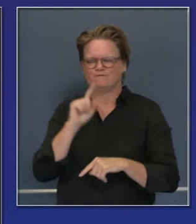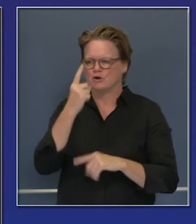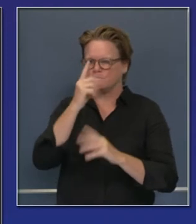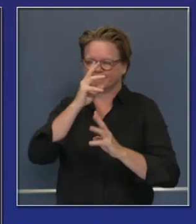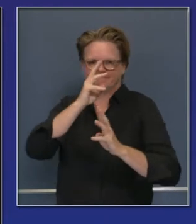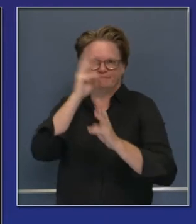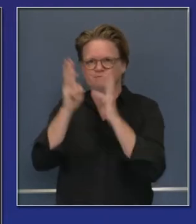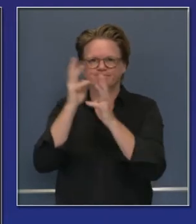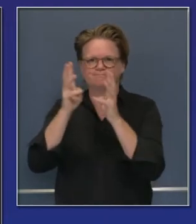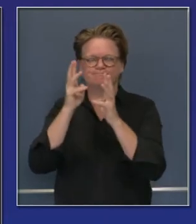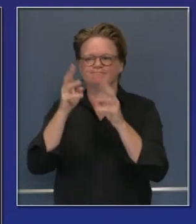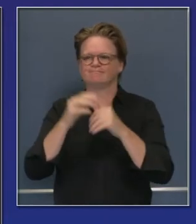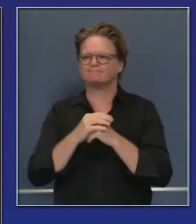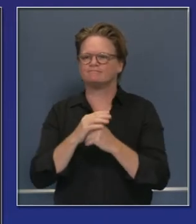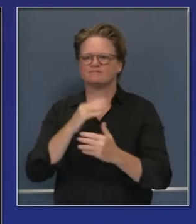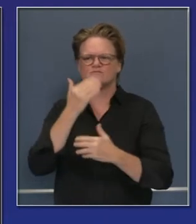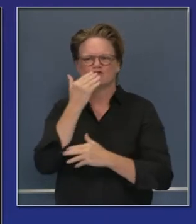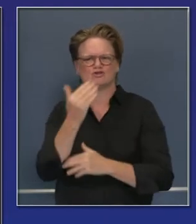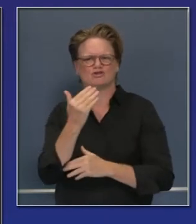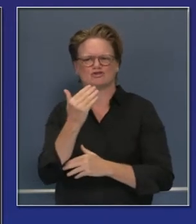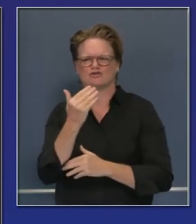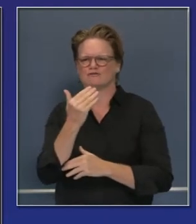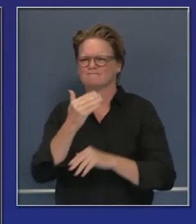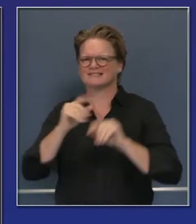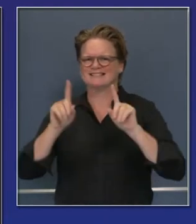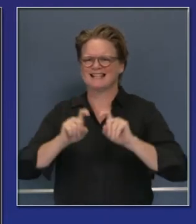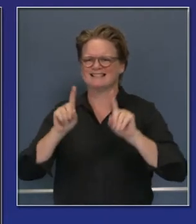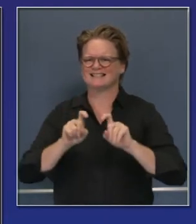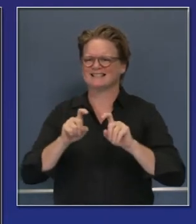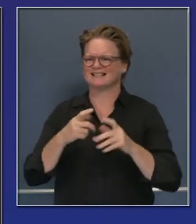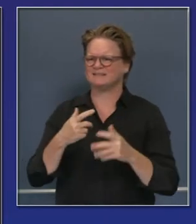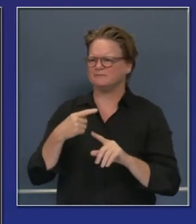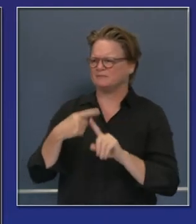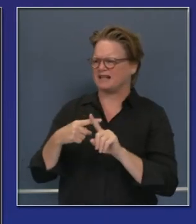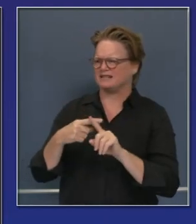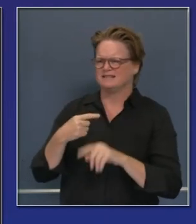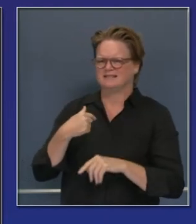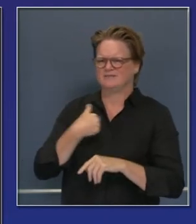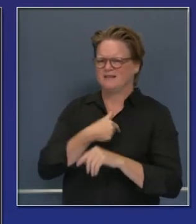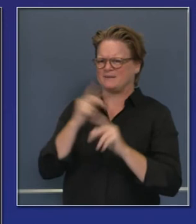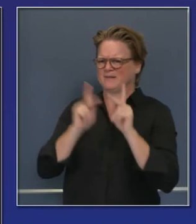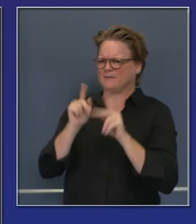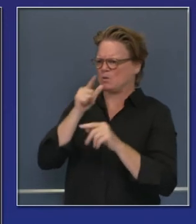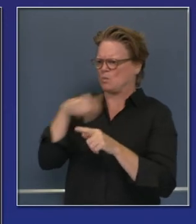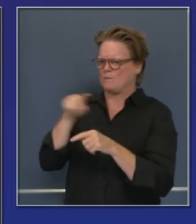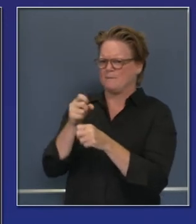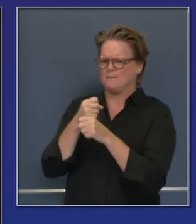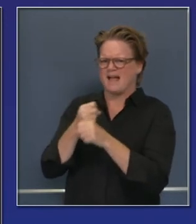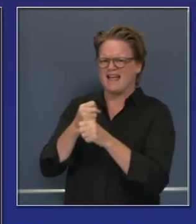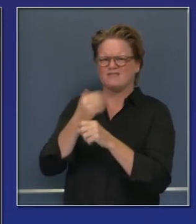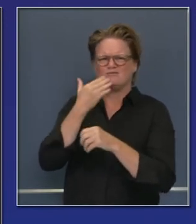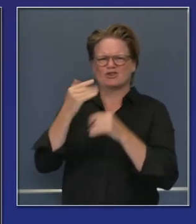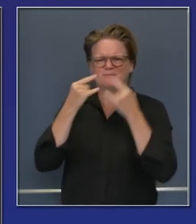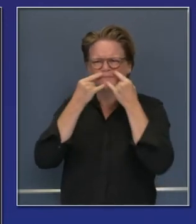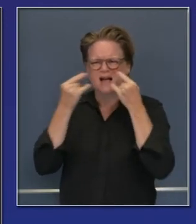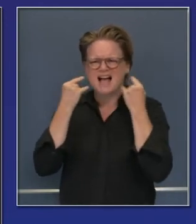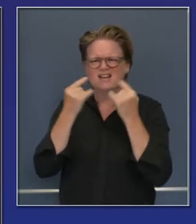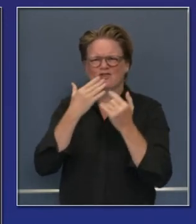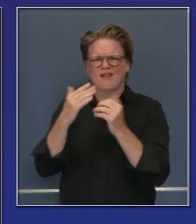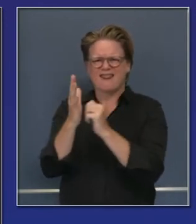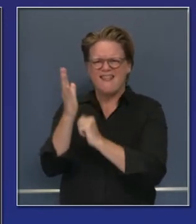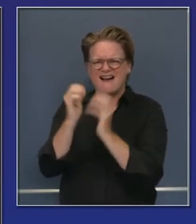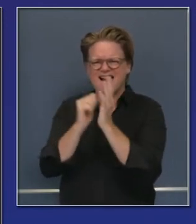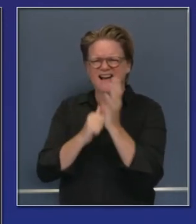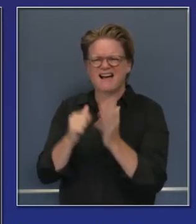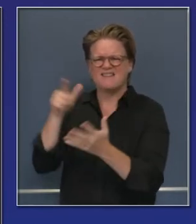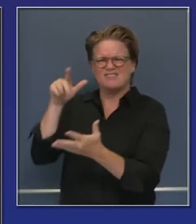nos aseguramos de crear una fuente confiable de equipo de protección y también ahora estaremos creando una fuente confiable de pruebas